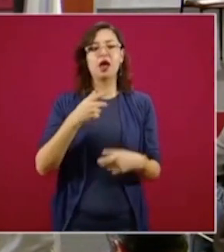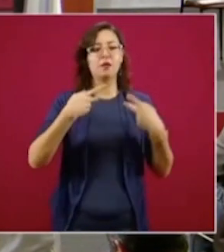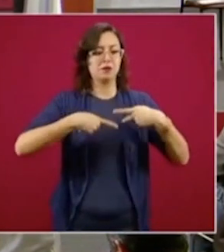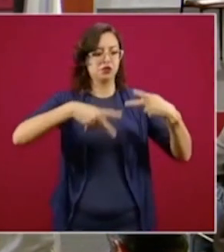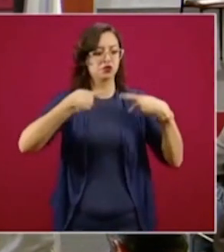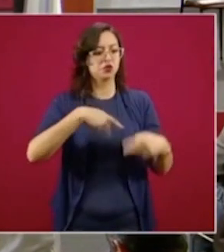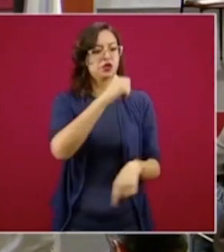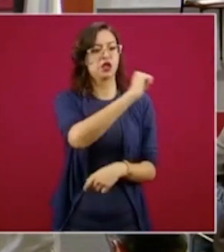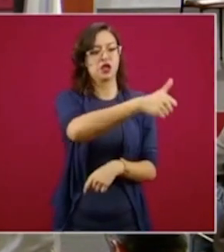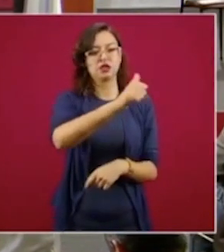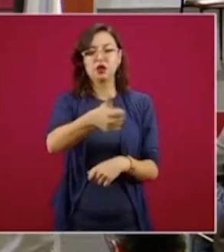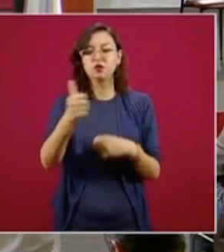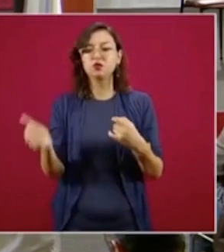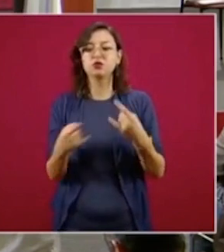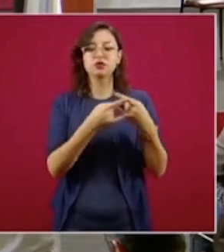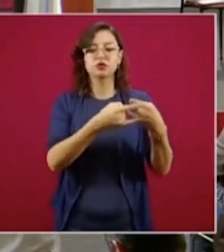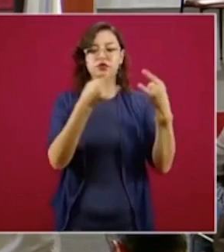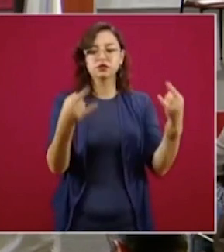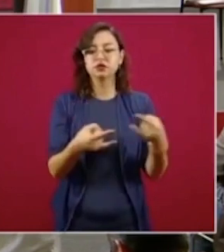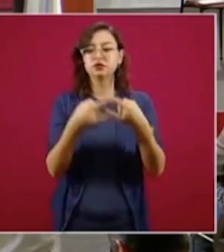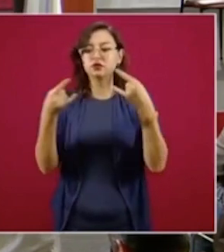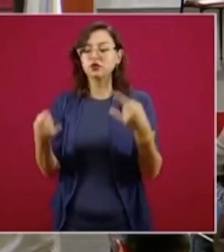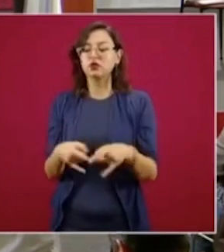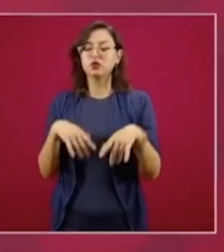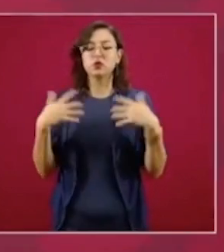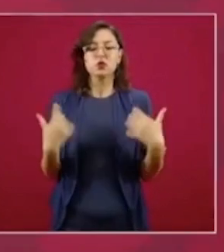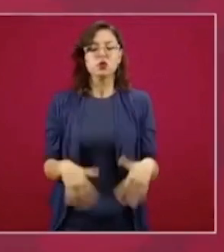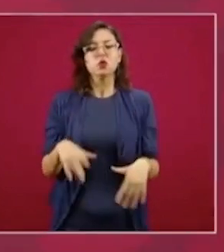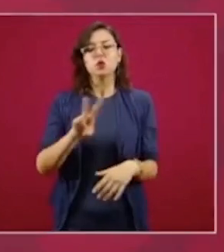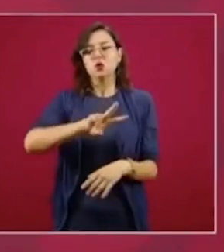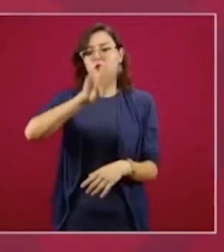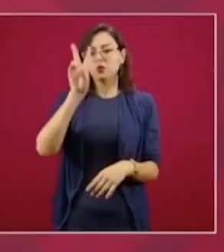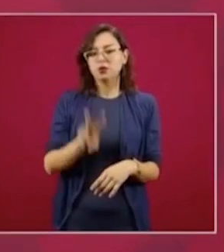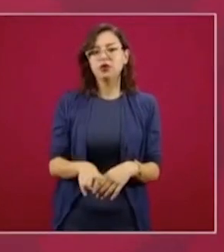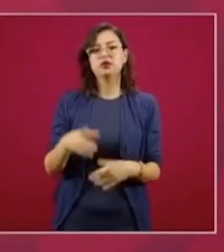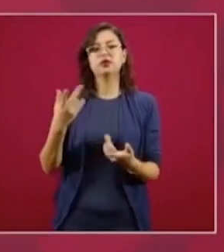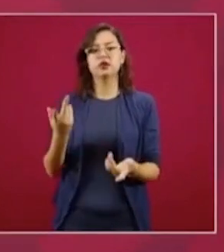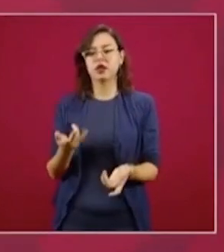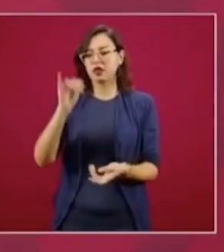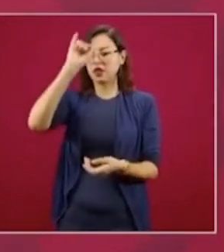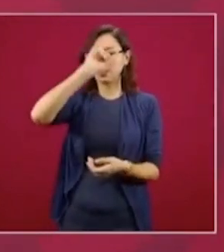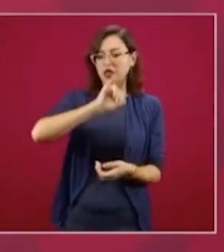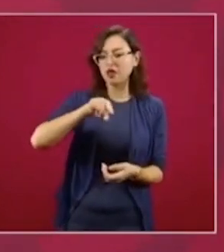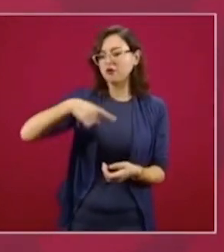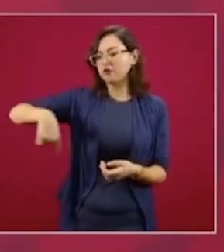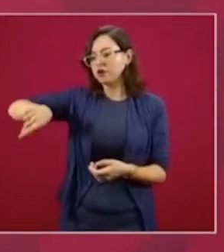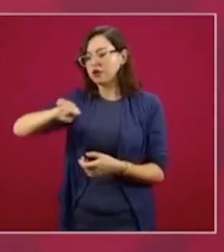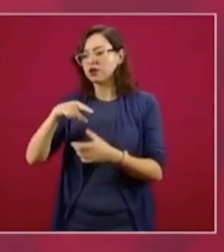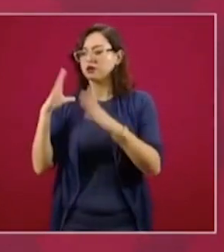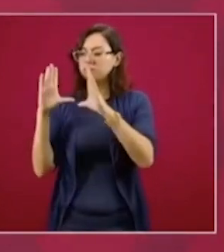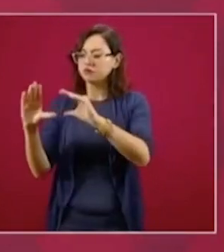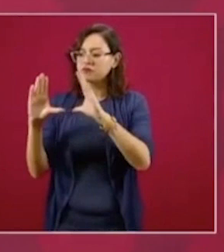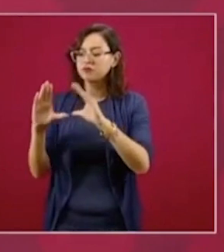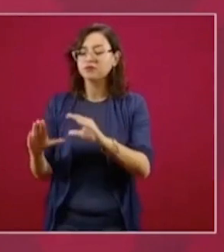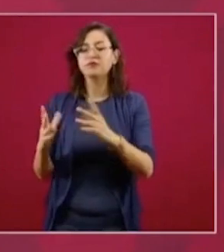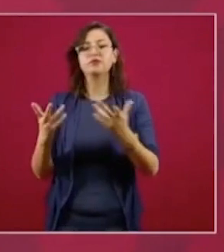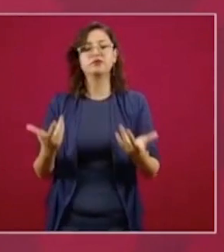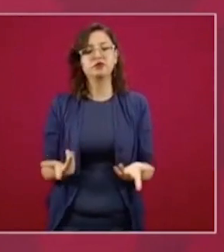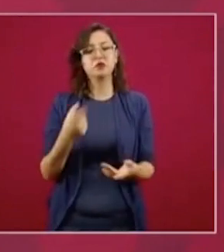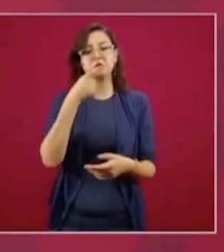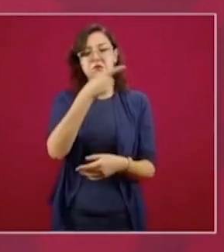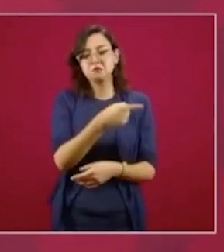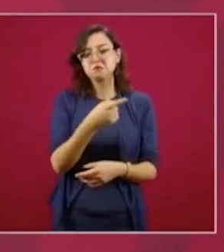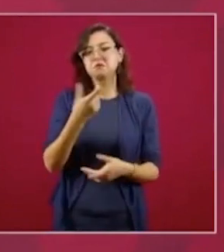notar las relaciones y los lazos que se han forjado entre tutores y aprendices. Los primeros enseñan de sus